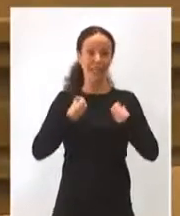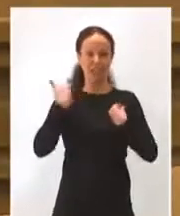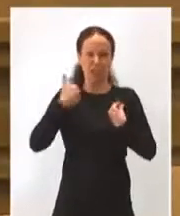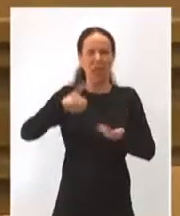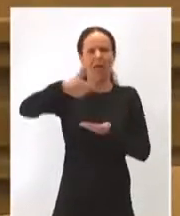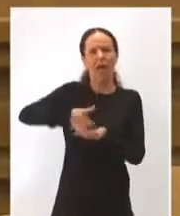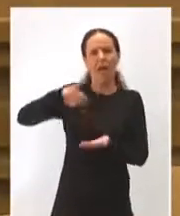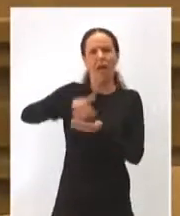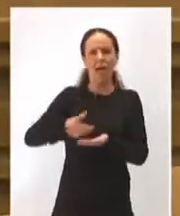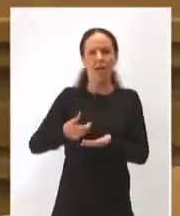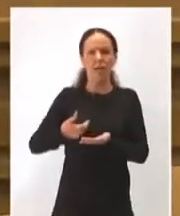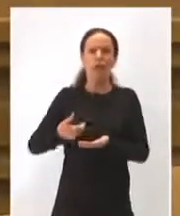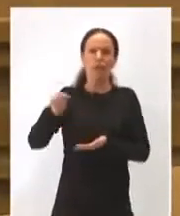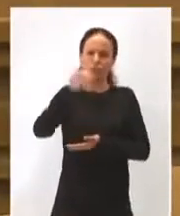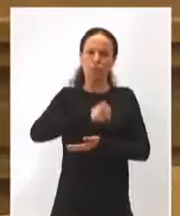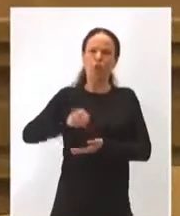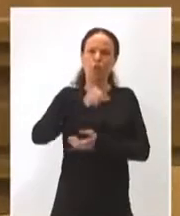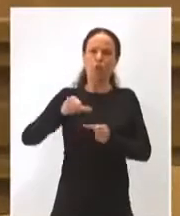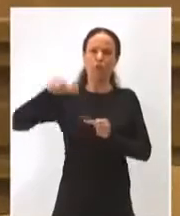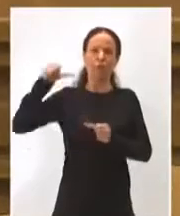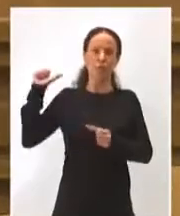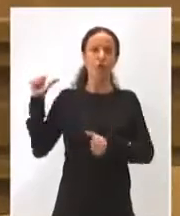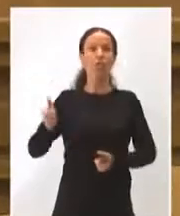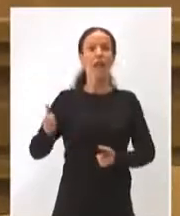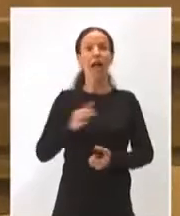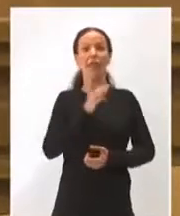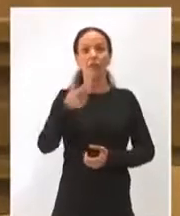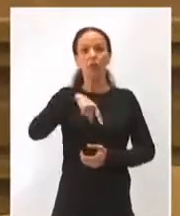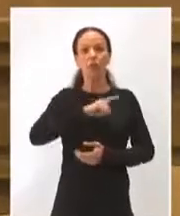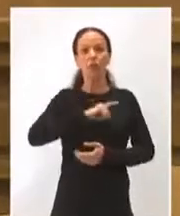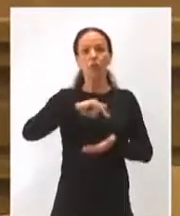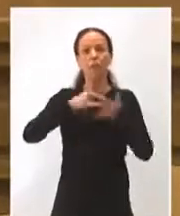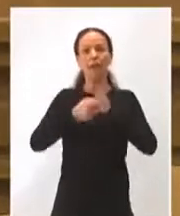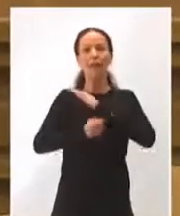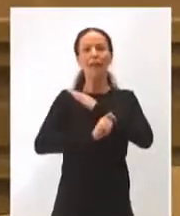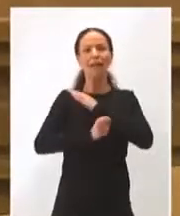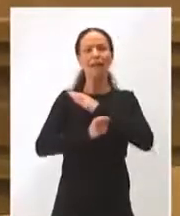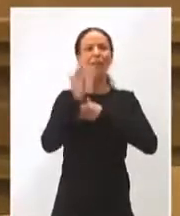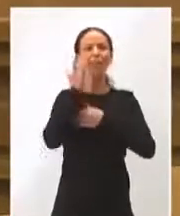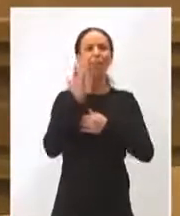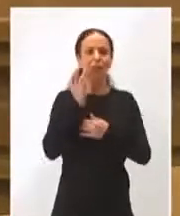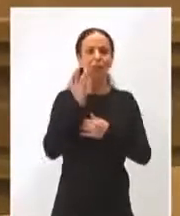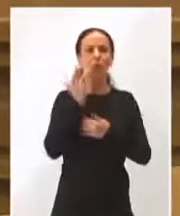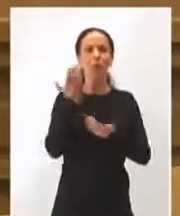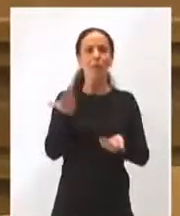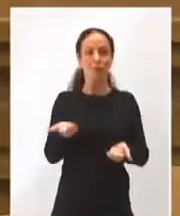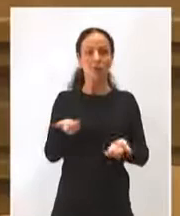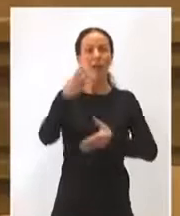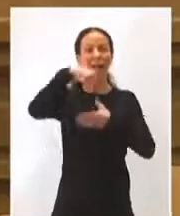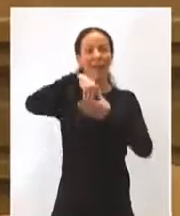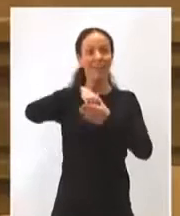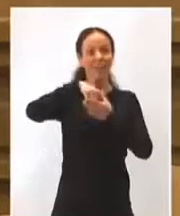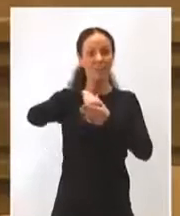tiempo. Y, además, vamos a plantear el plan estratégico de depuración, como digo, dentro de la línea